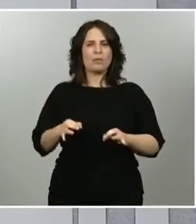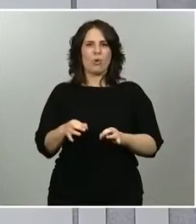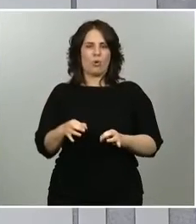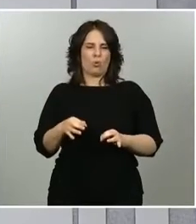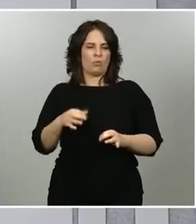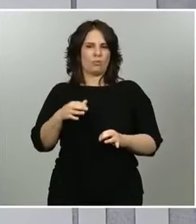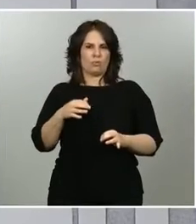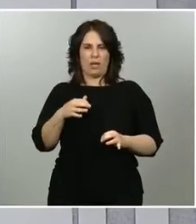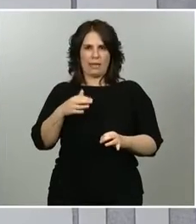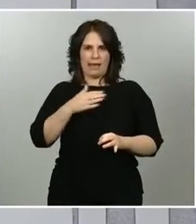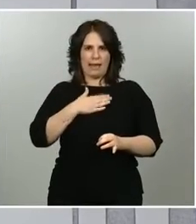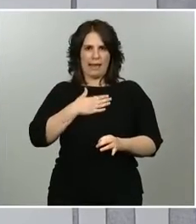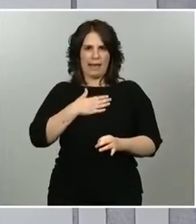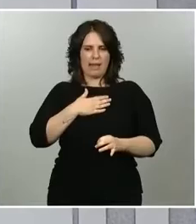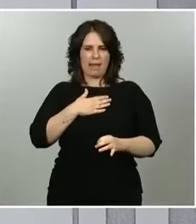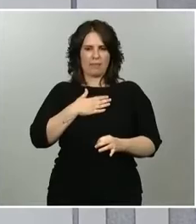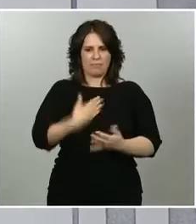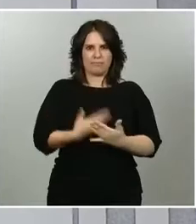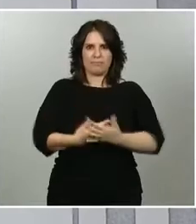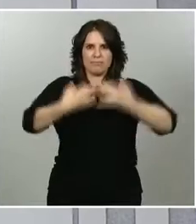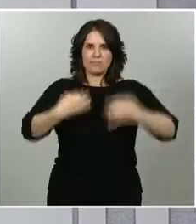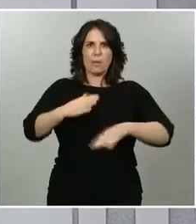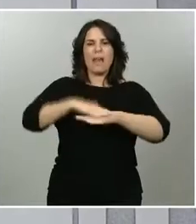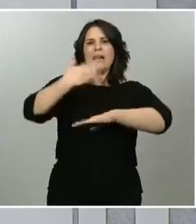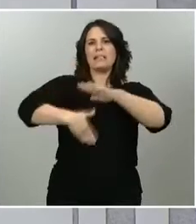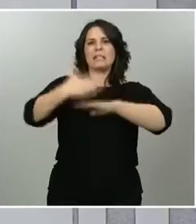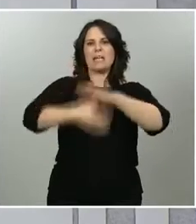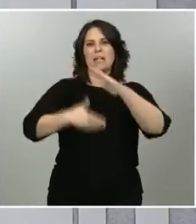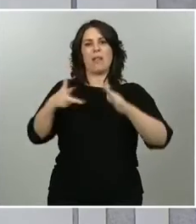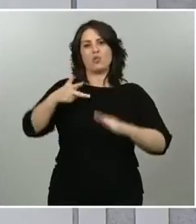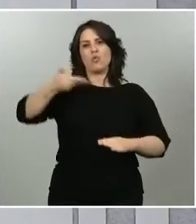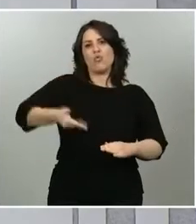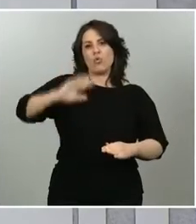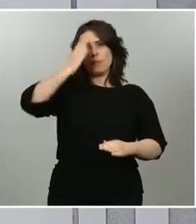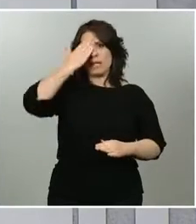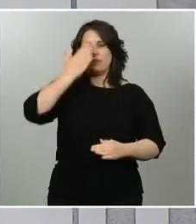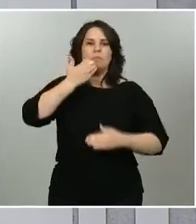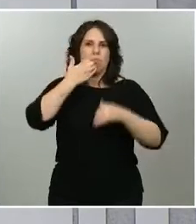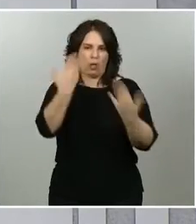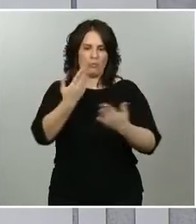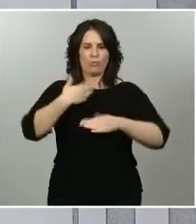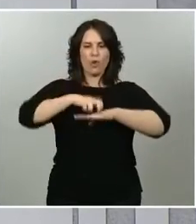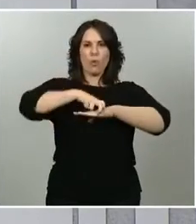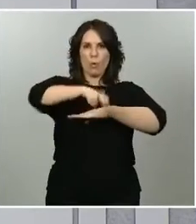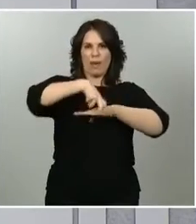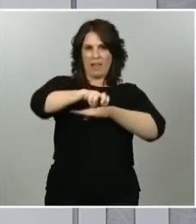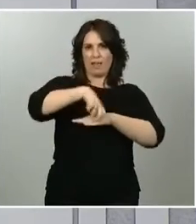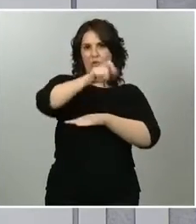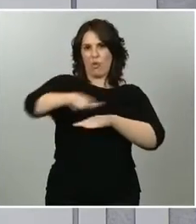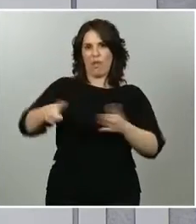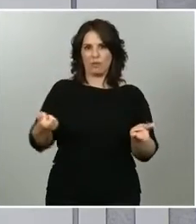trata de restringir derechos fundamentales, algo tan importante como la movilidad del conjunto de los ciudadanos. Es un